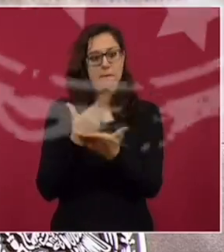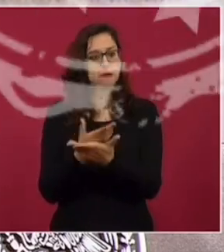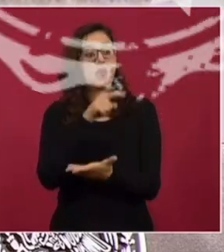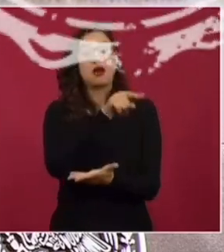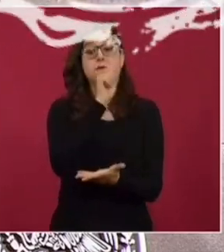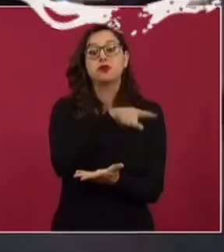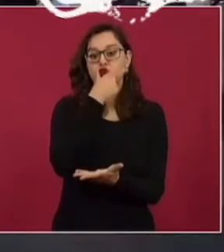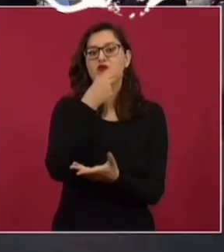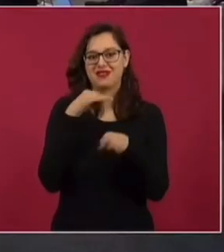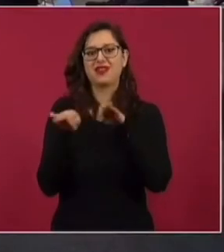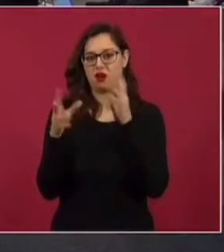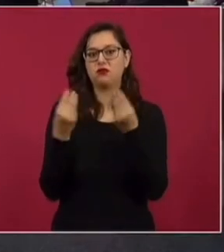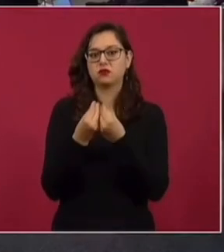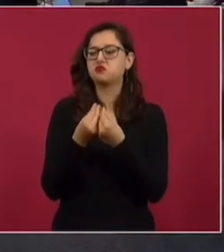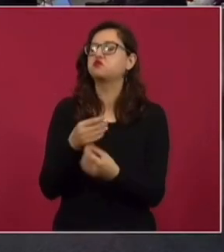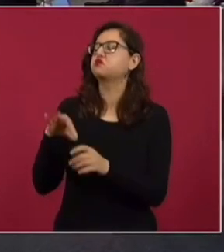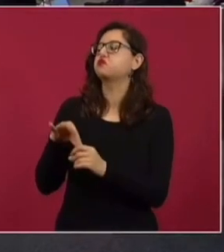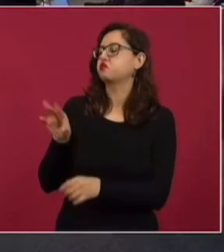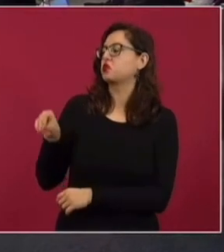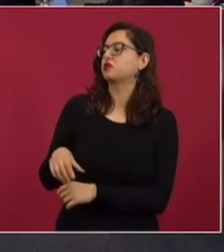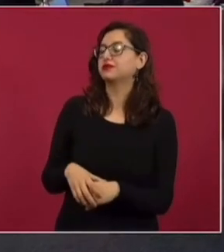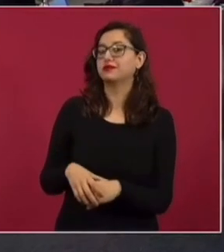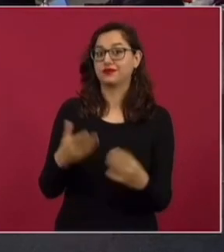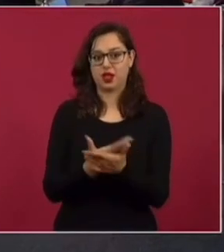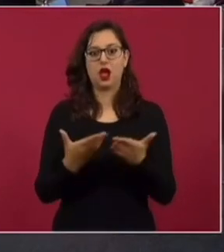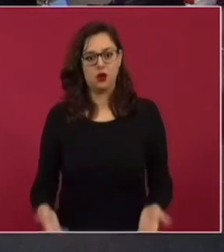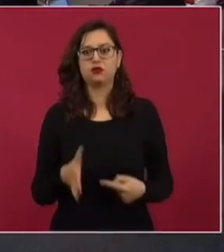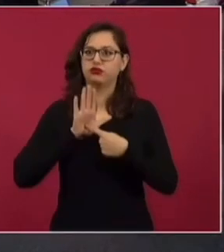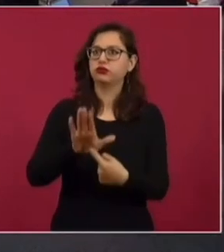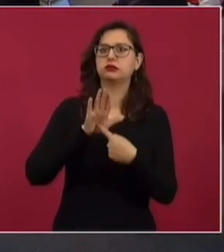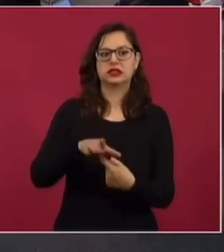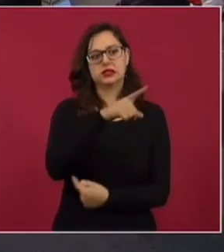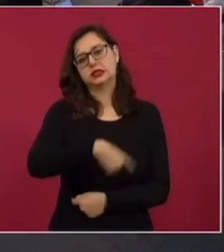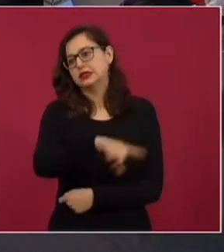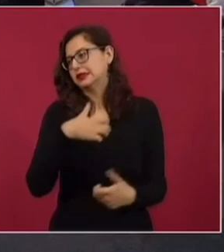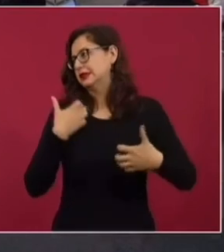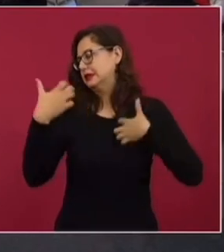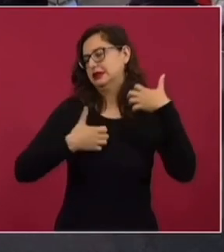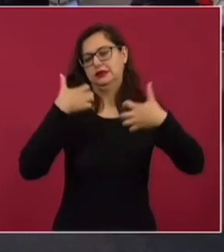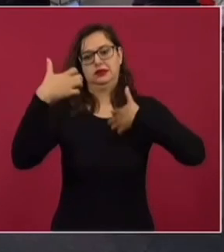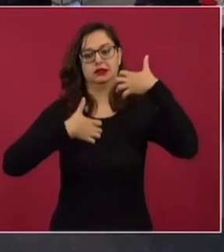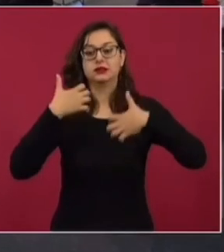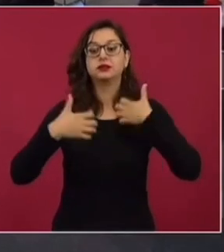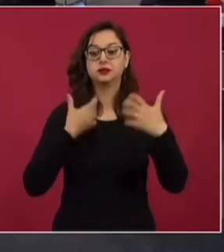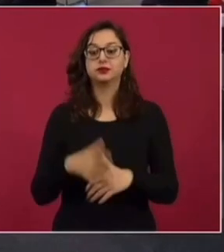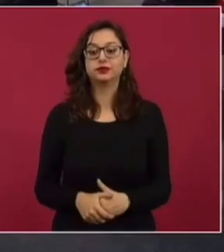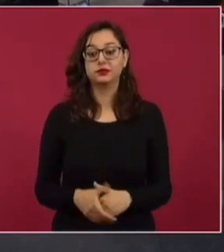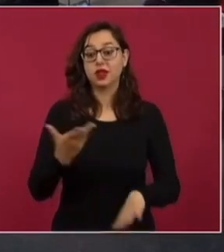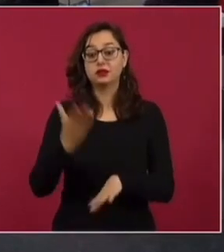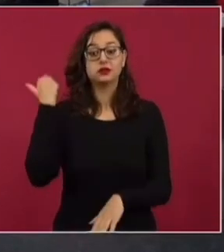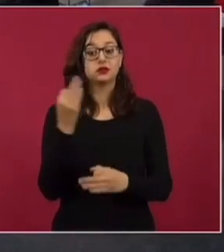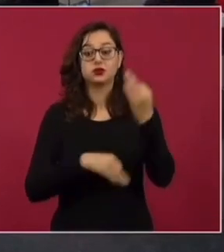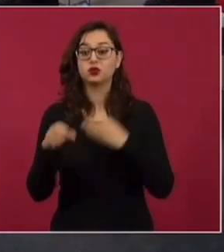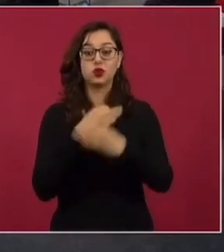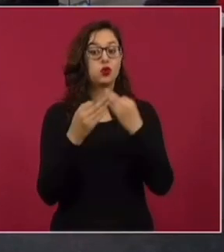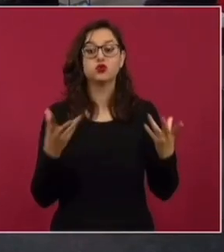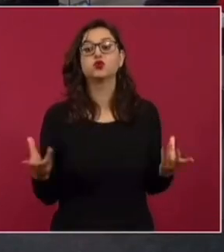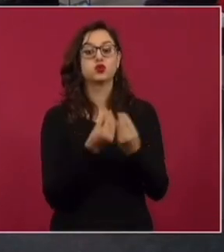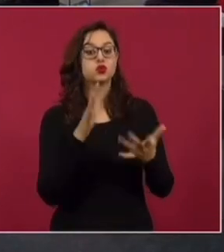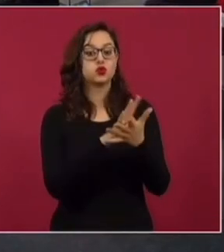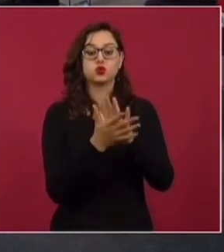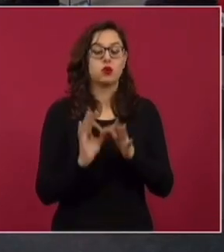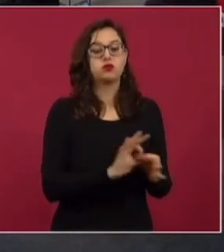De ahí vienen también todos los corajes en contra de nosotros, es que estaban alineados al conservadurismo